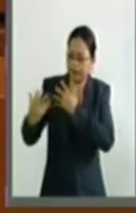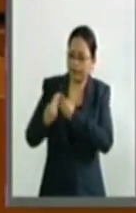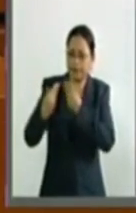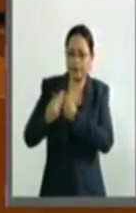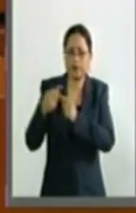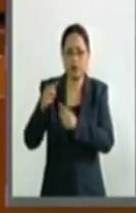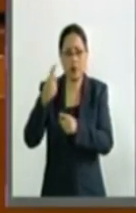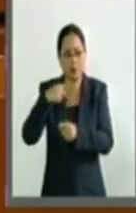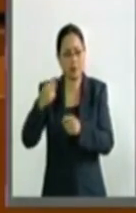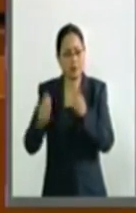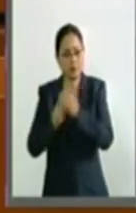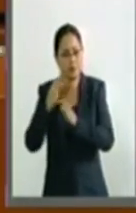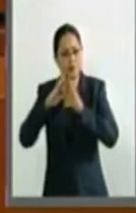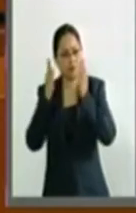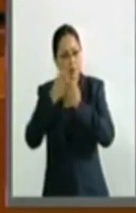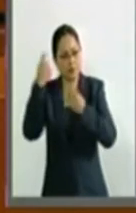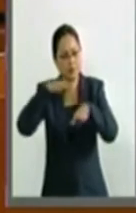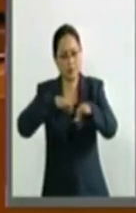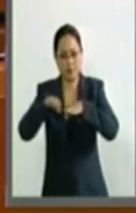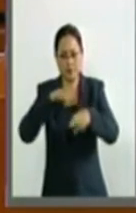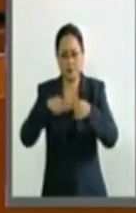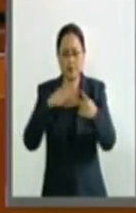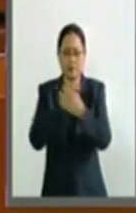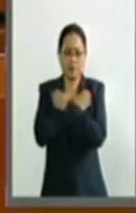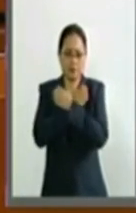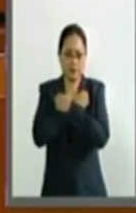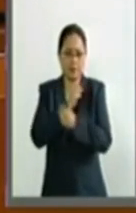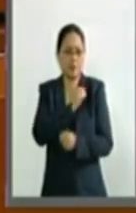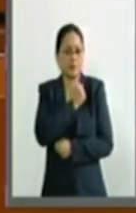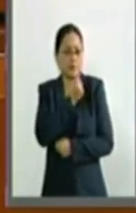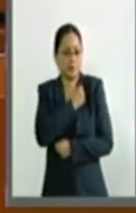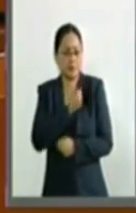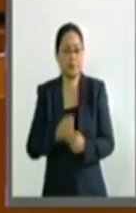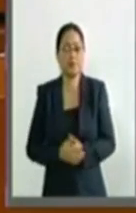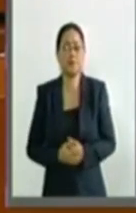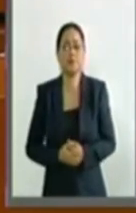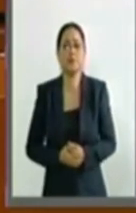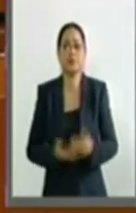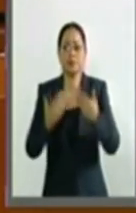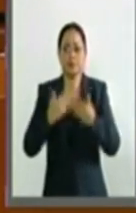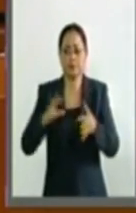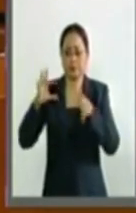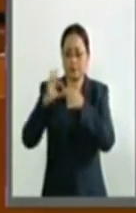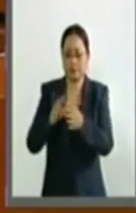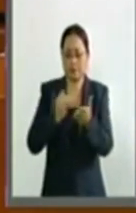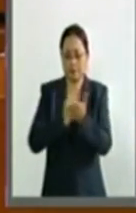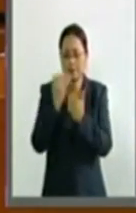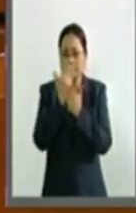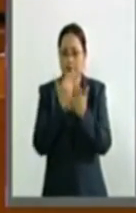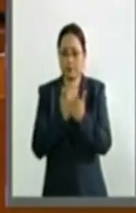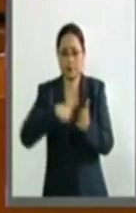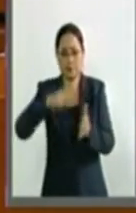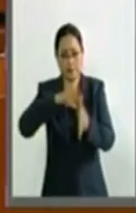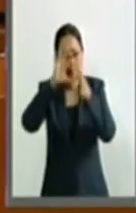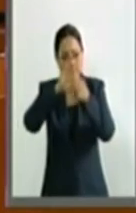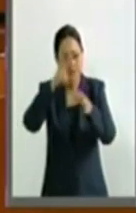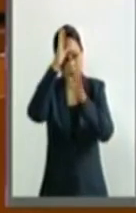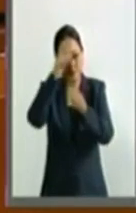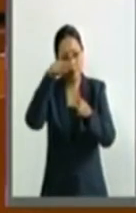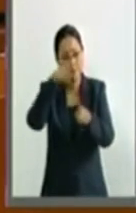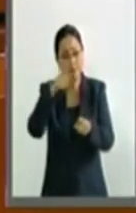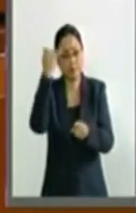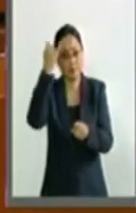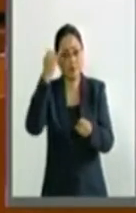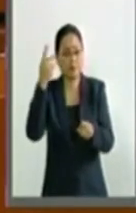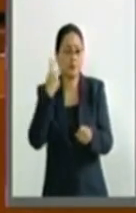herramientas para el trabajo, la educación y la salud. Coincidimos con el dictamen al señalar que estas políticas públicas deben de